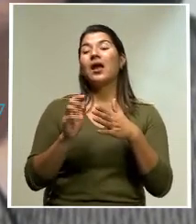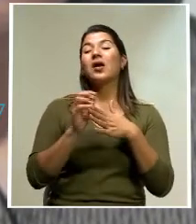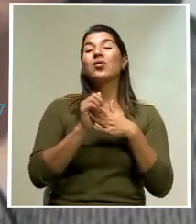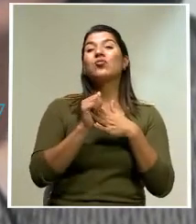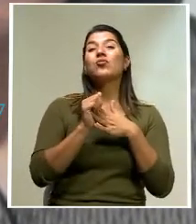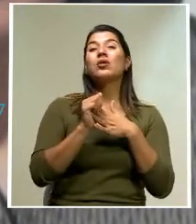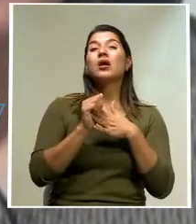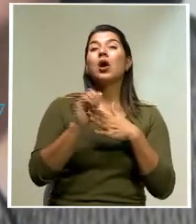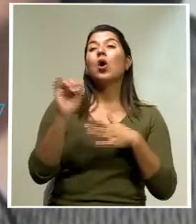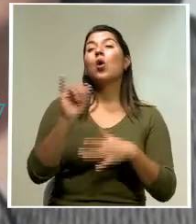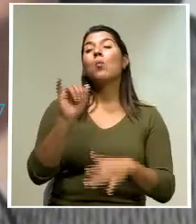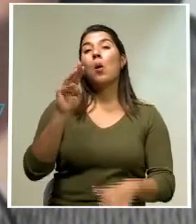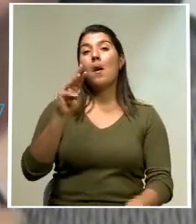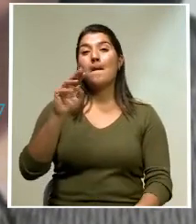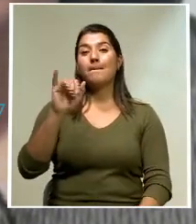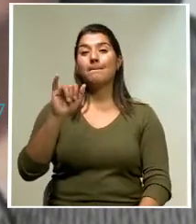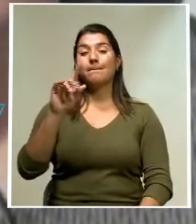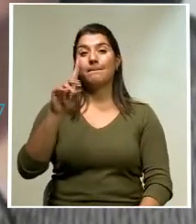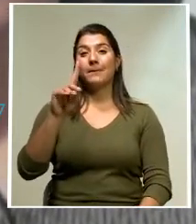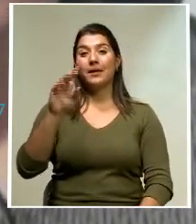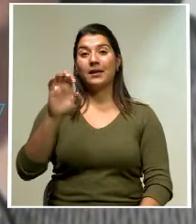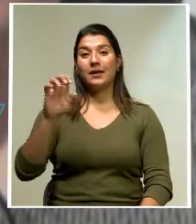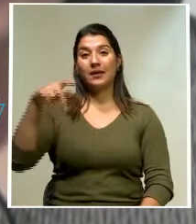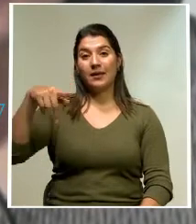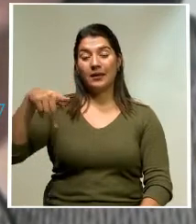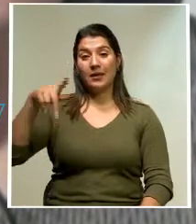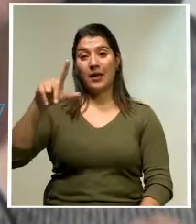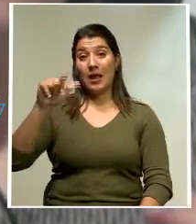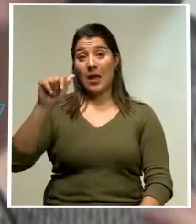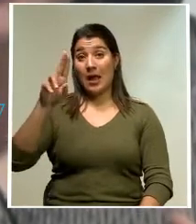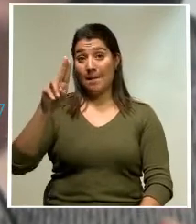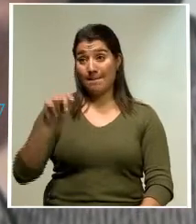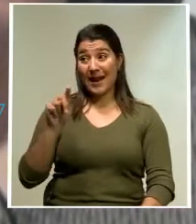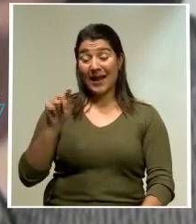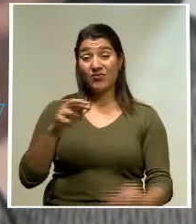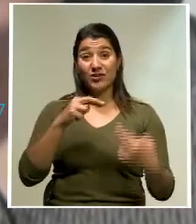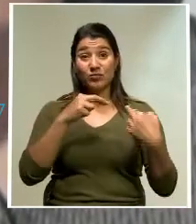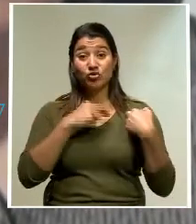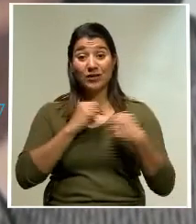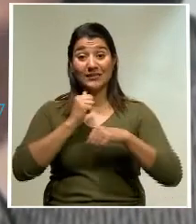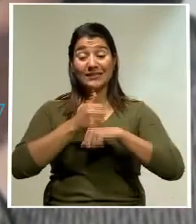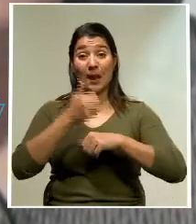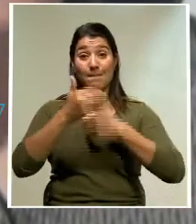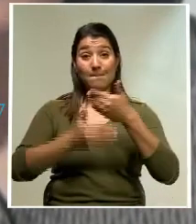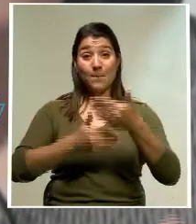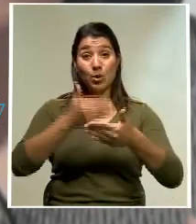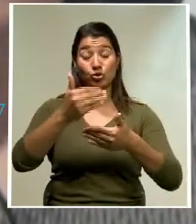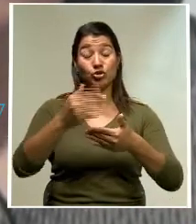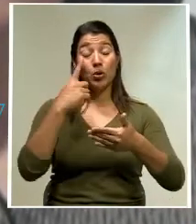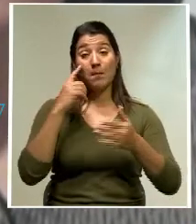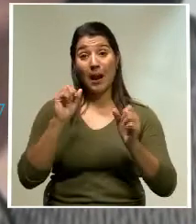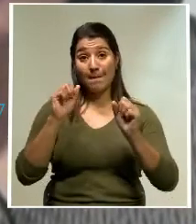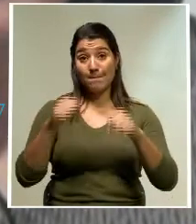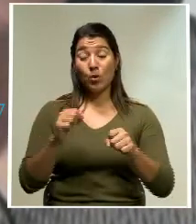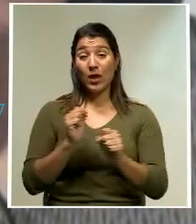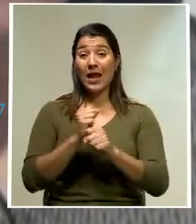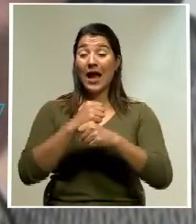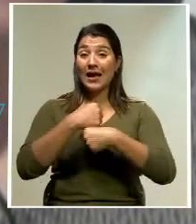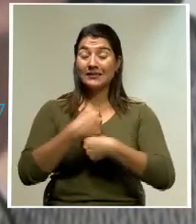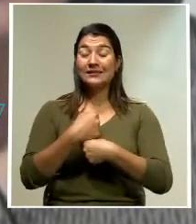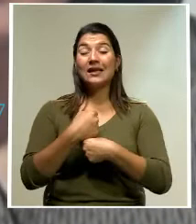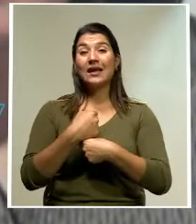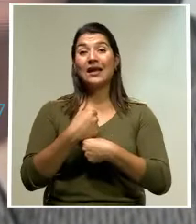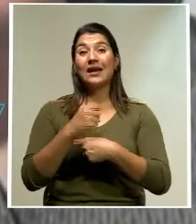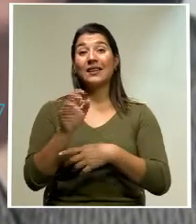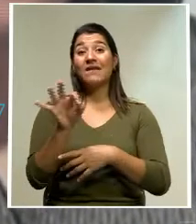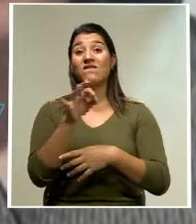como Mideplan, que generan todos los procesos para que se pueda hacer un adecuado